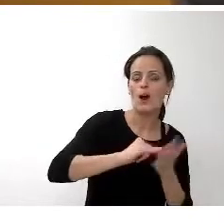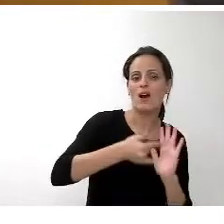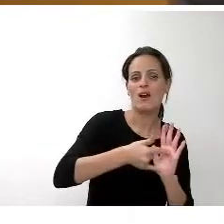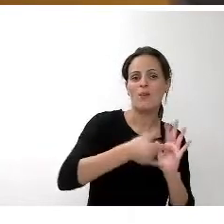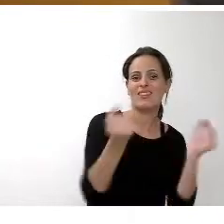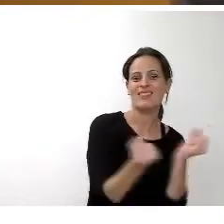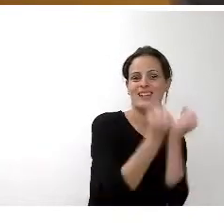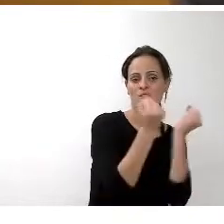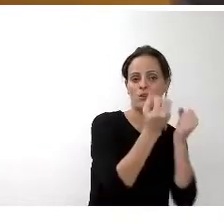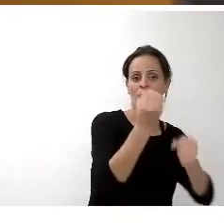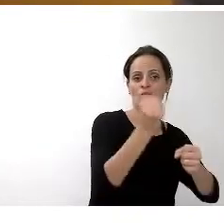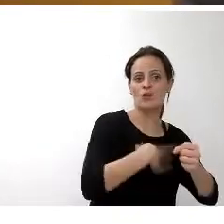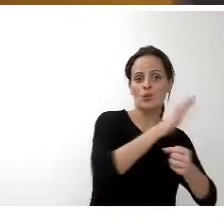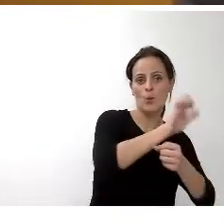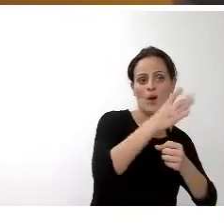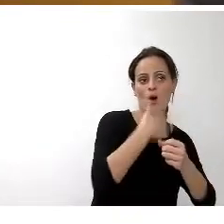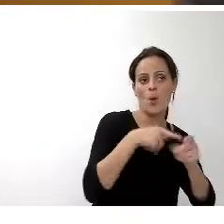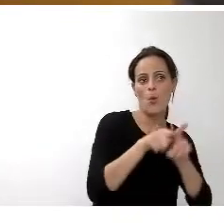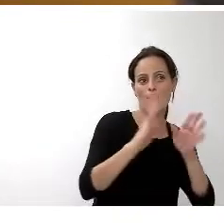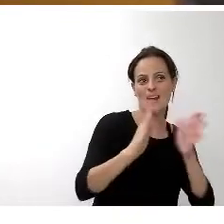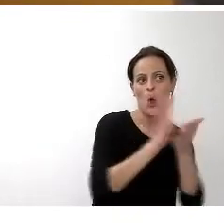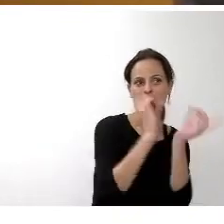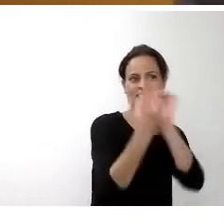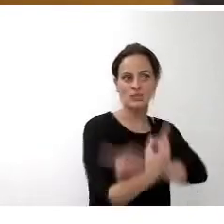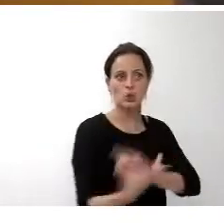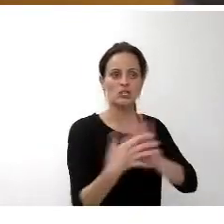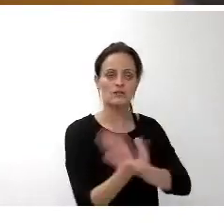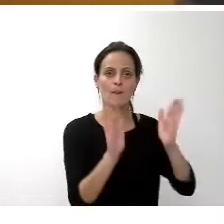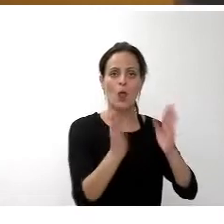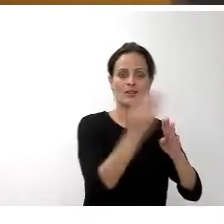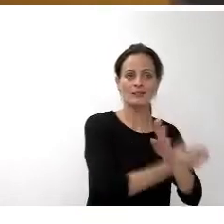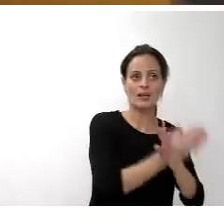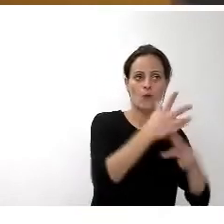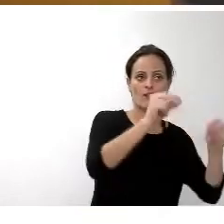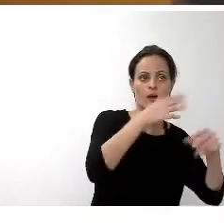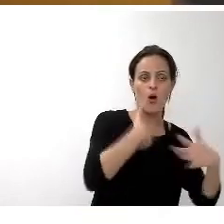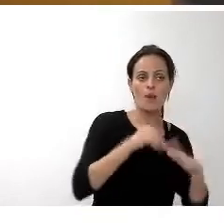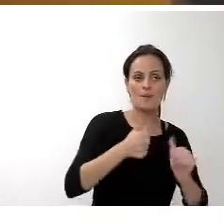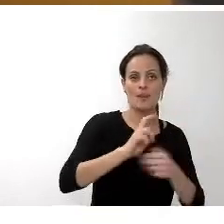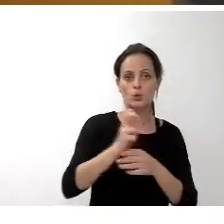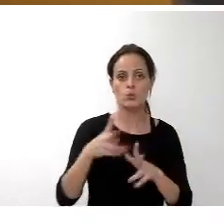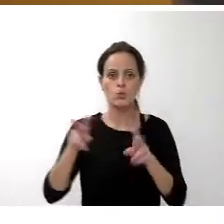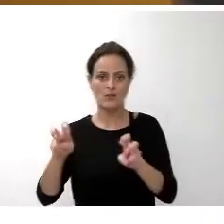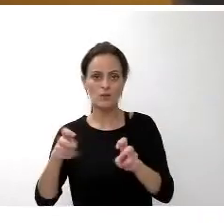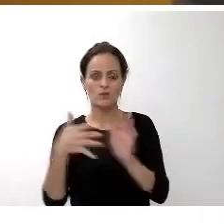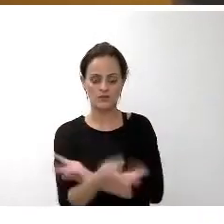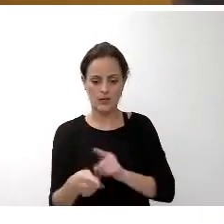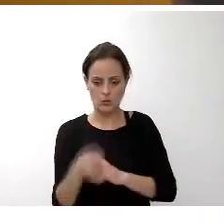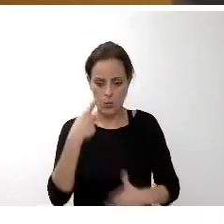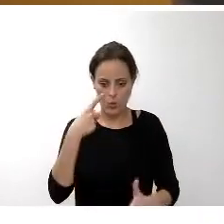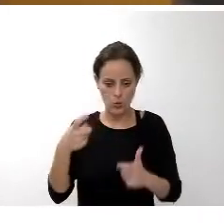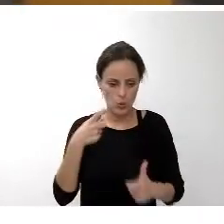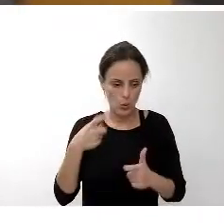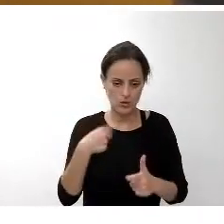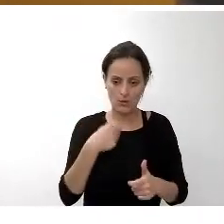están ahora mismo en un periodo de transición, han terminado el periodo anterior y comienza el nuevo. Evidentemente, esto se hace notar en las partidas de